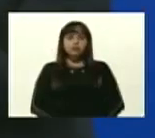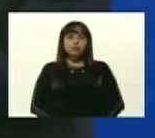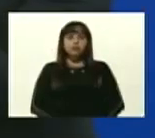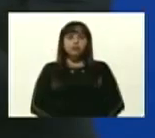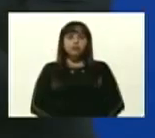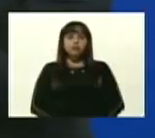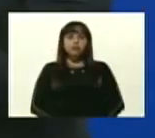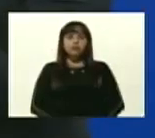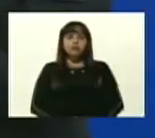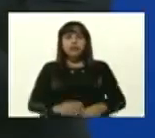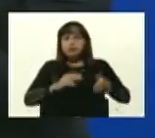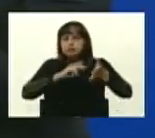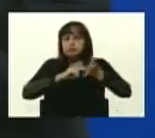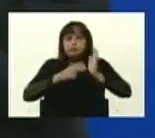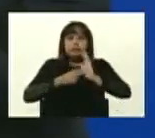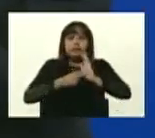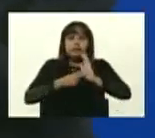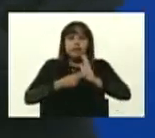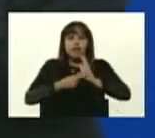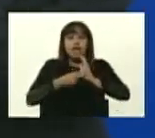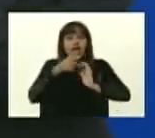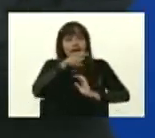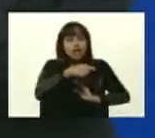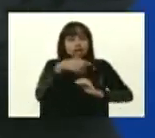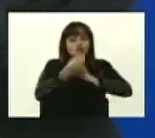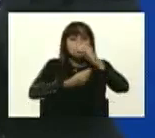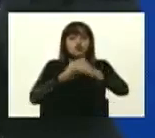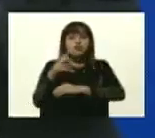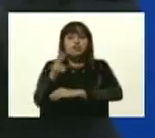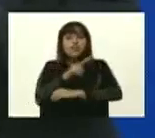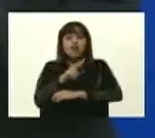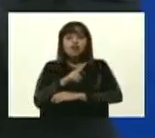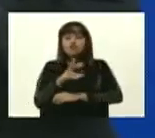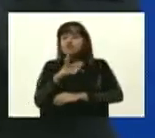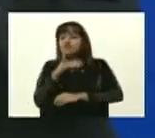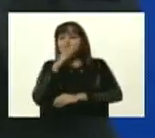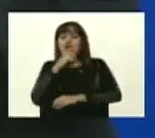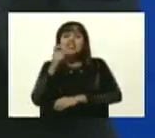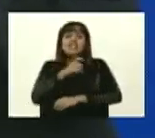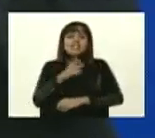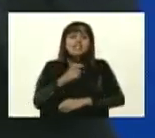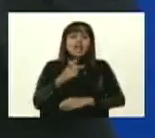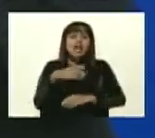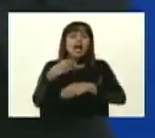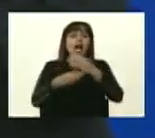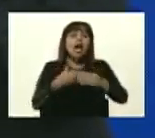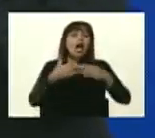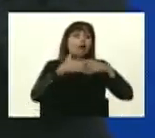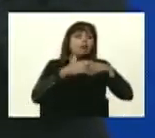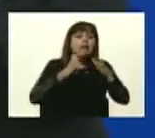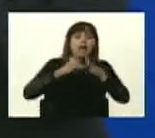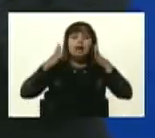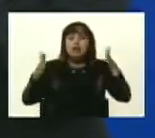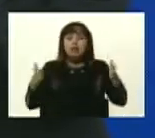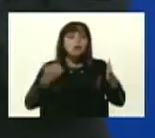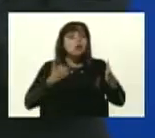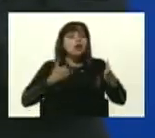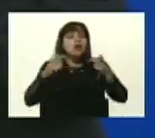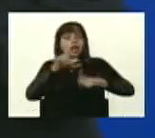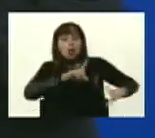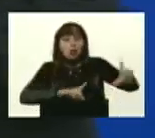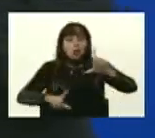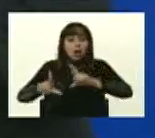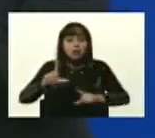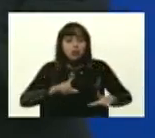100% hecho en Venezuela. No necesitan invertir en infraestructura, porque cualquier laboratorio de